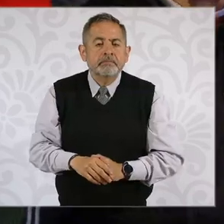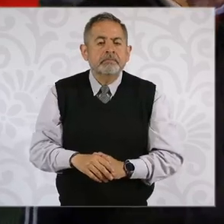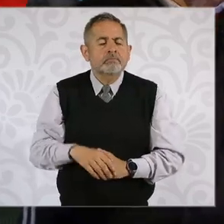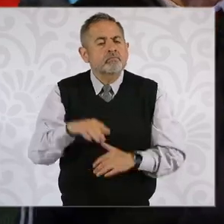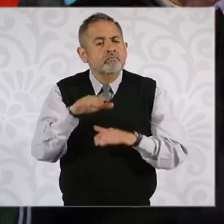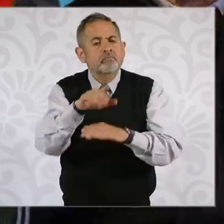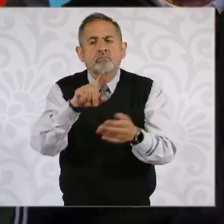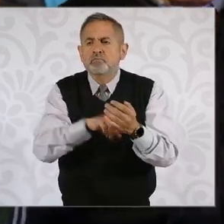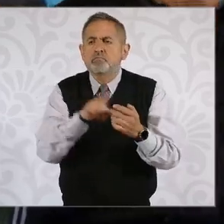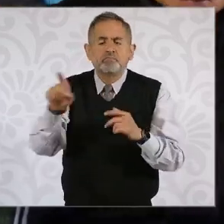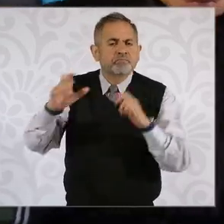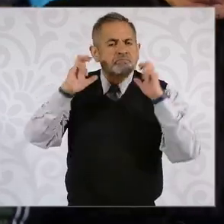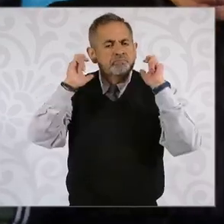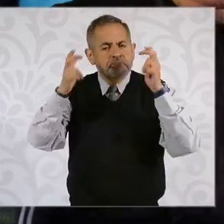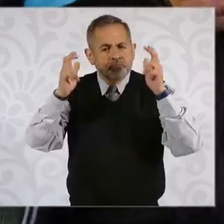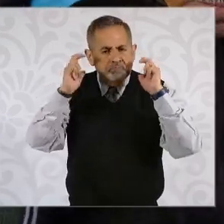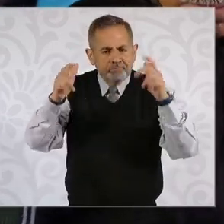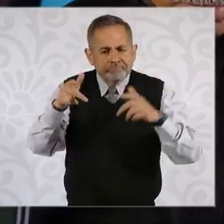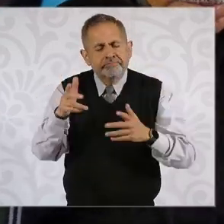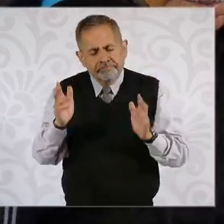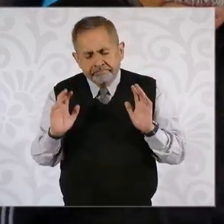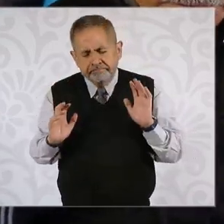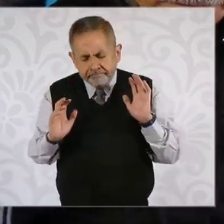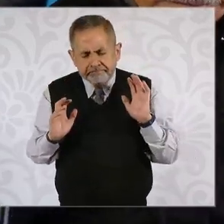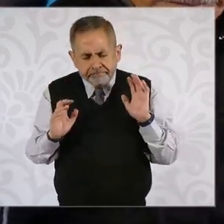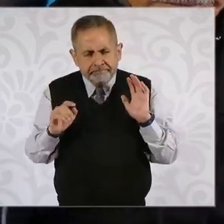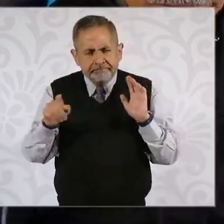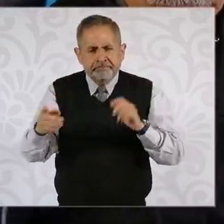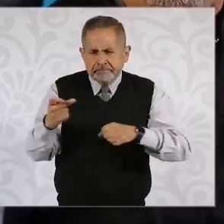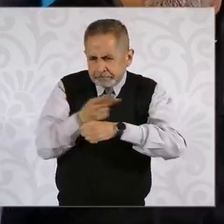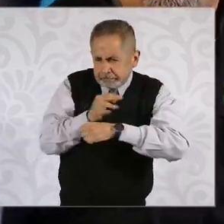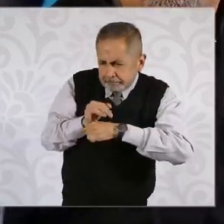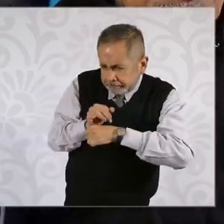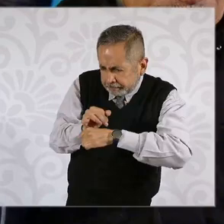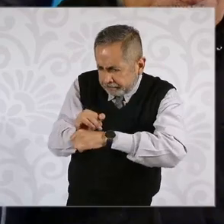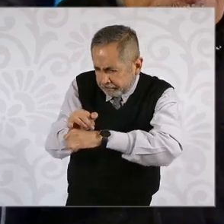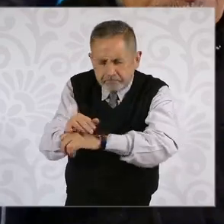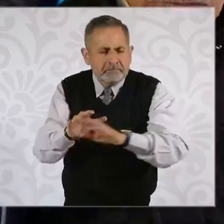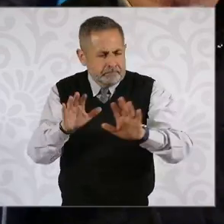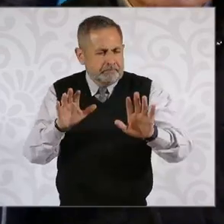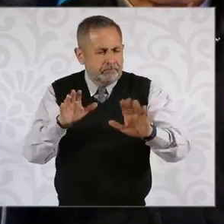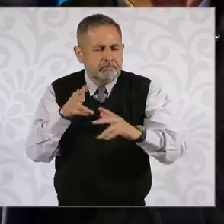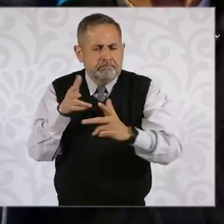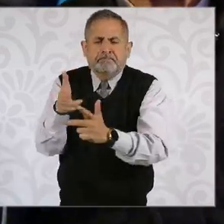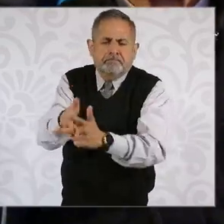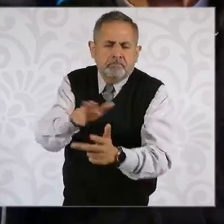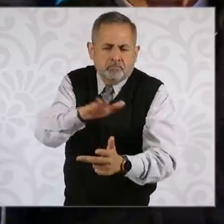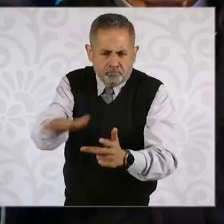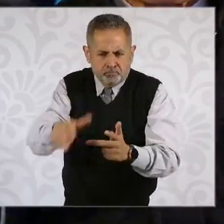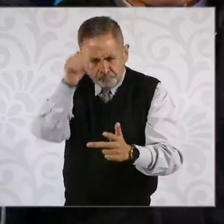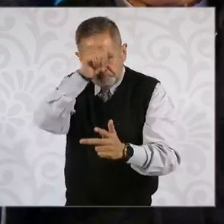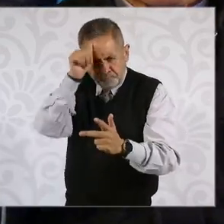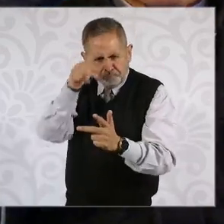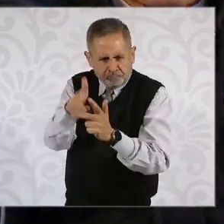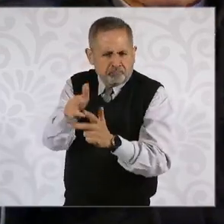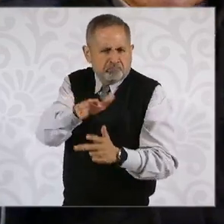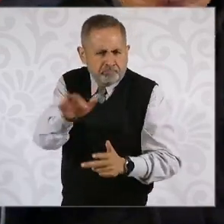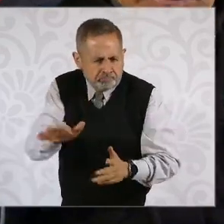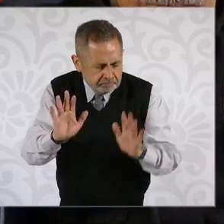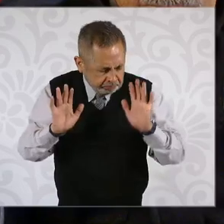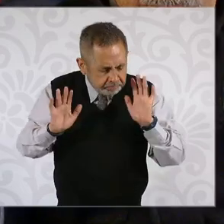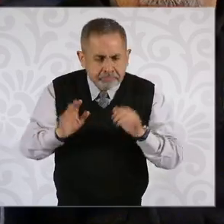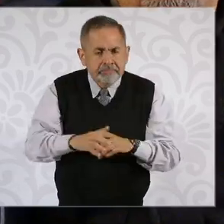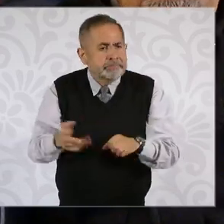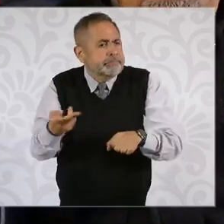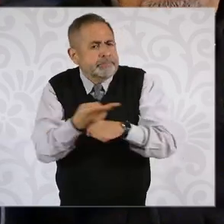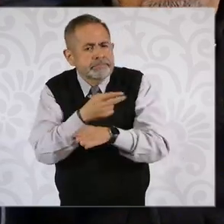Chiapas, sobre más allá, mientras se llevan a cabo las investigaciones en torno al asesinato del sacerdote, ¿qué va a pasar